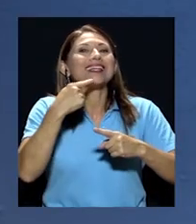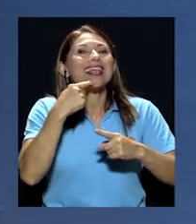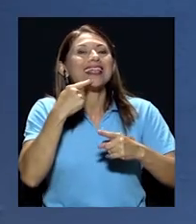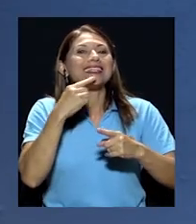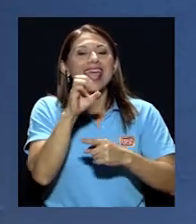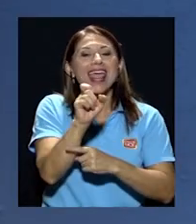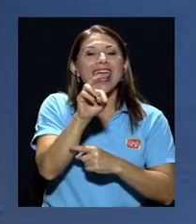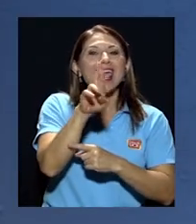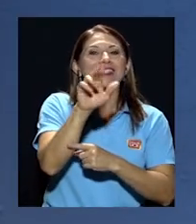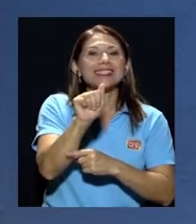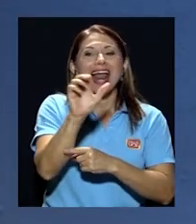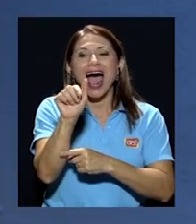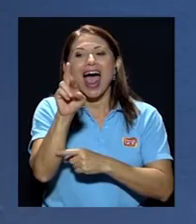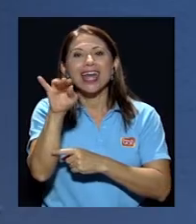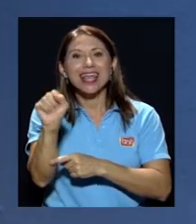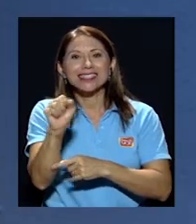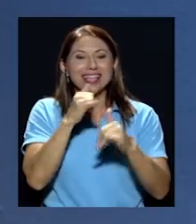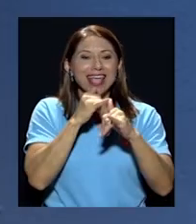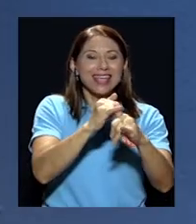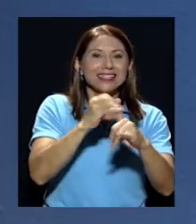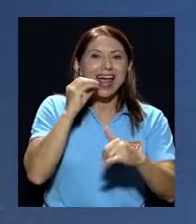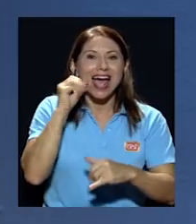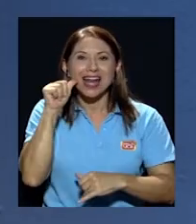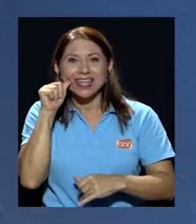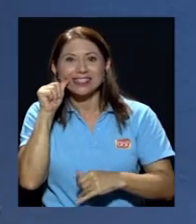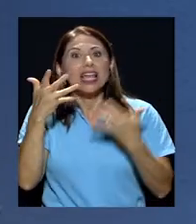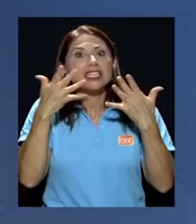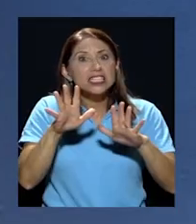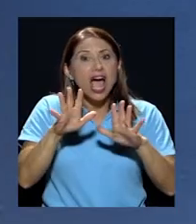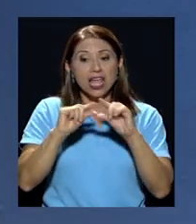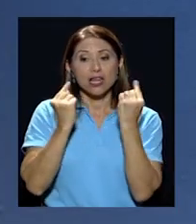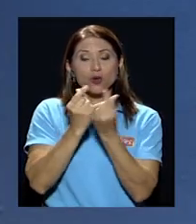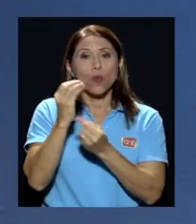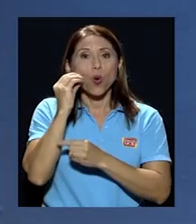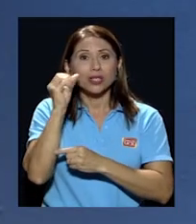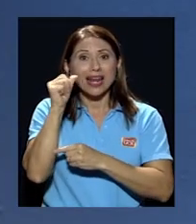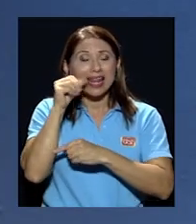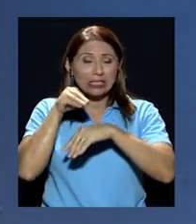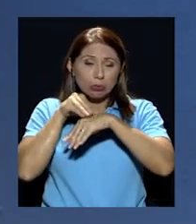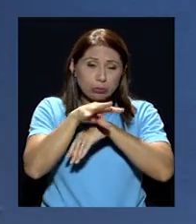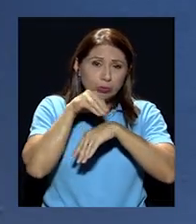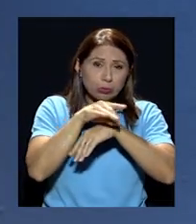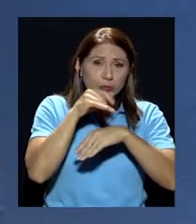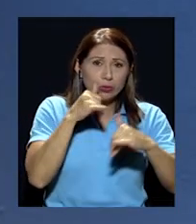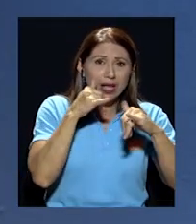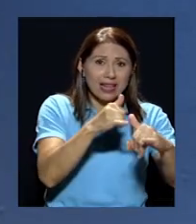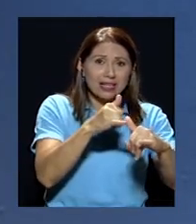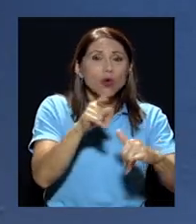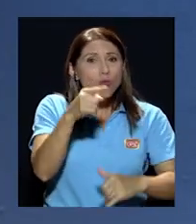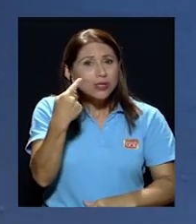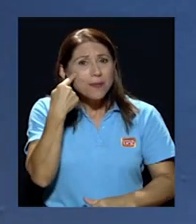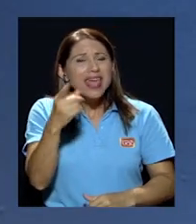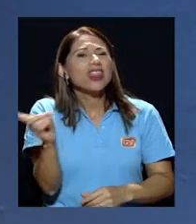y tiene una enorme influencia el grupo de Oscar Arias tanto que si usted ve donde salió el suplemento